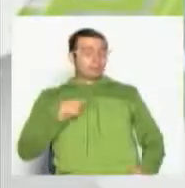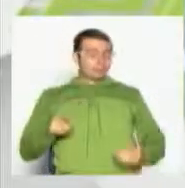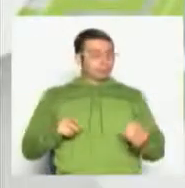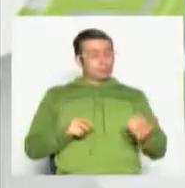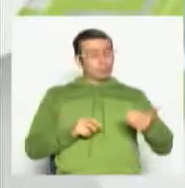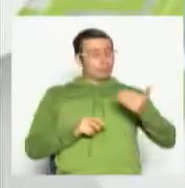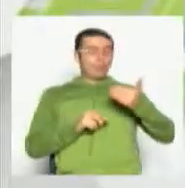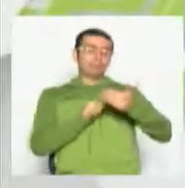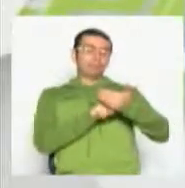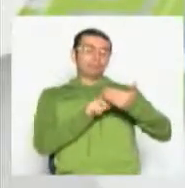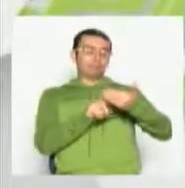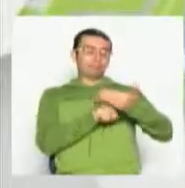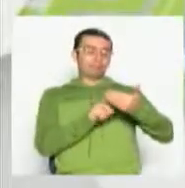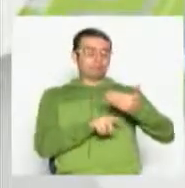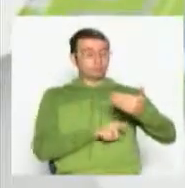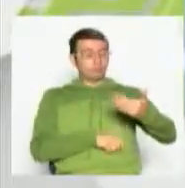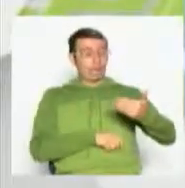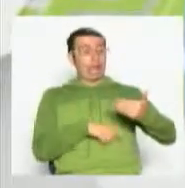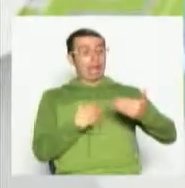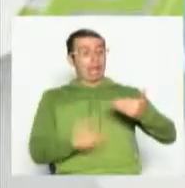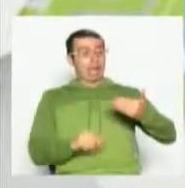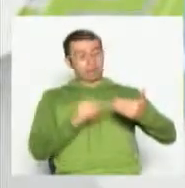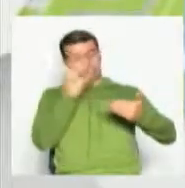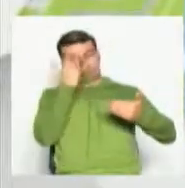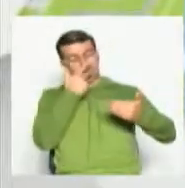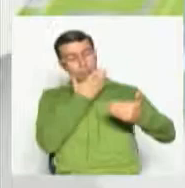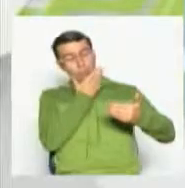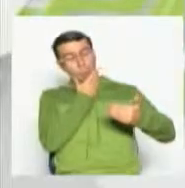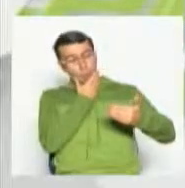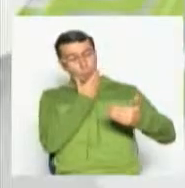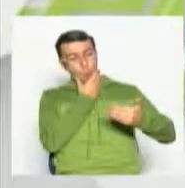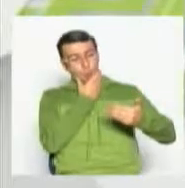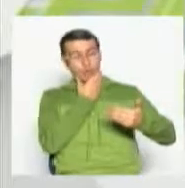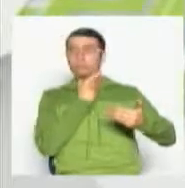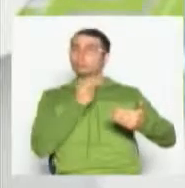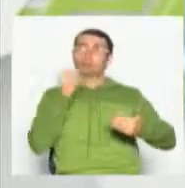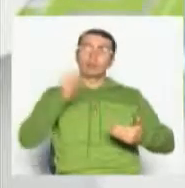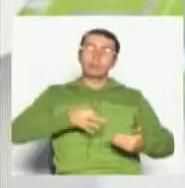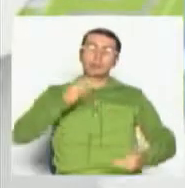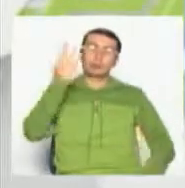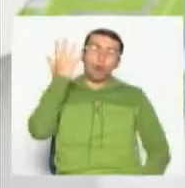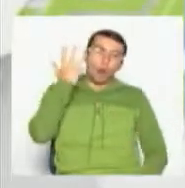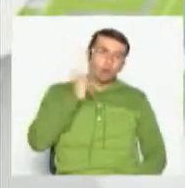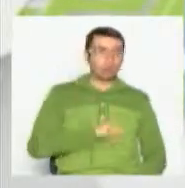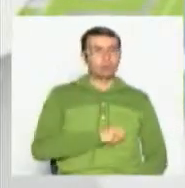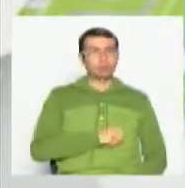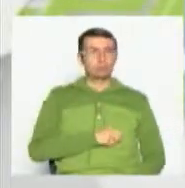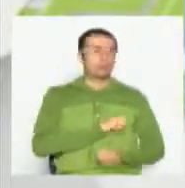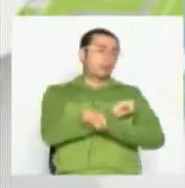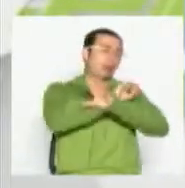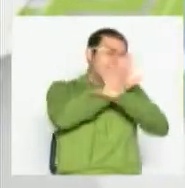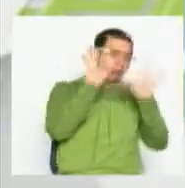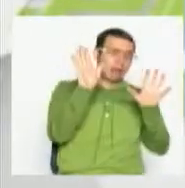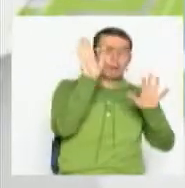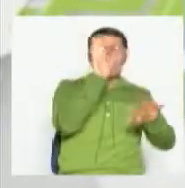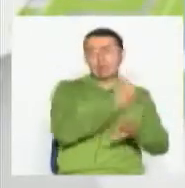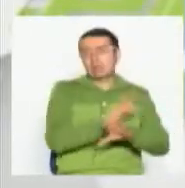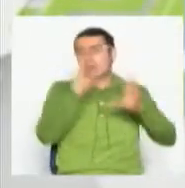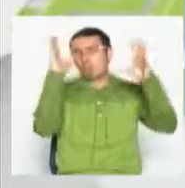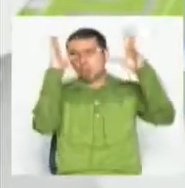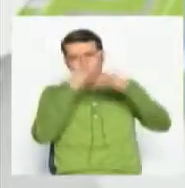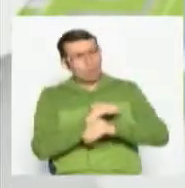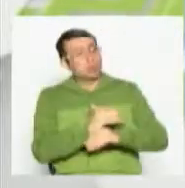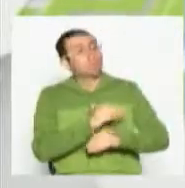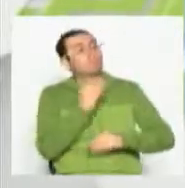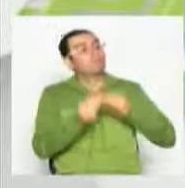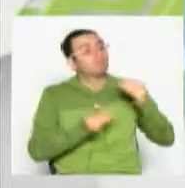mirar Facebook, y, pues, doctor, ¿esto ya es normal o nos estamos limitando completamente en estas herramientas visuales? Más bien, no